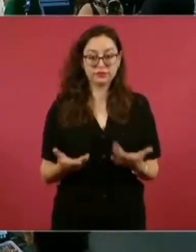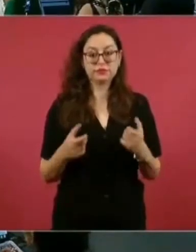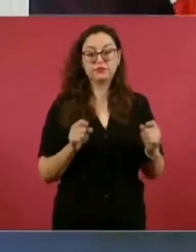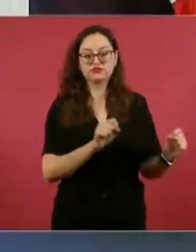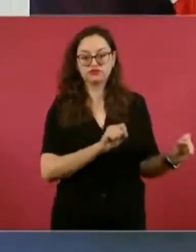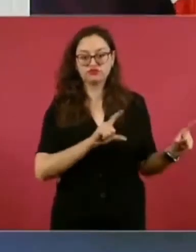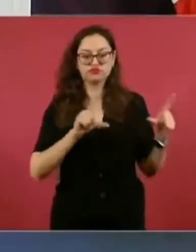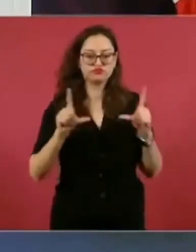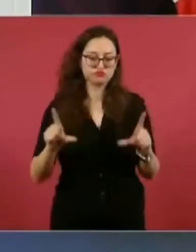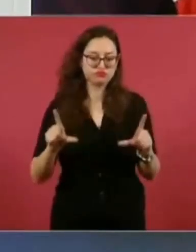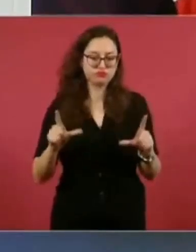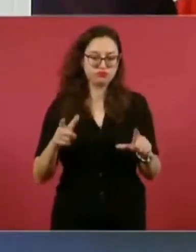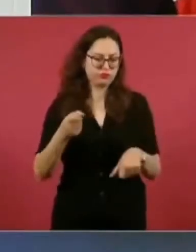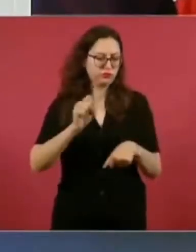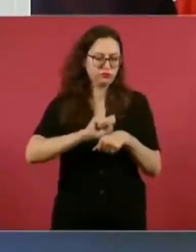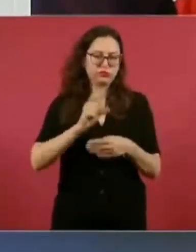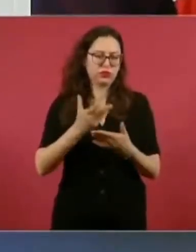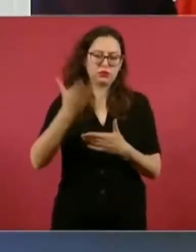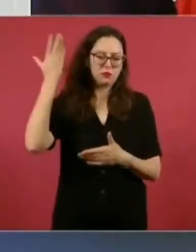atrasado,